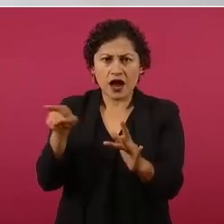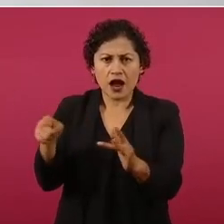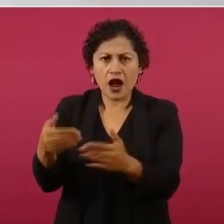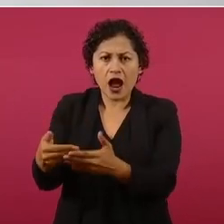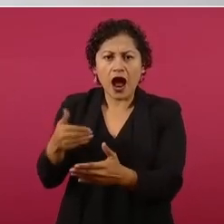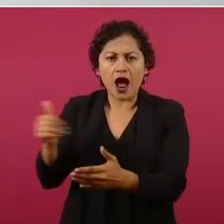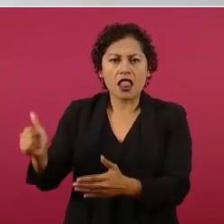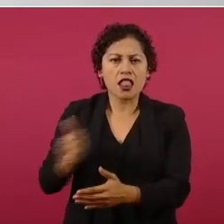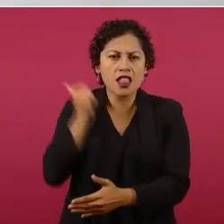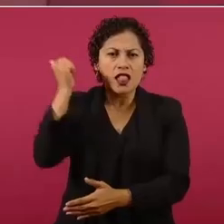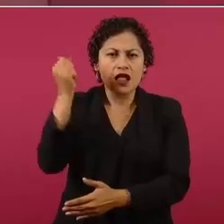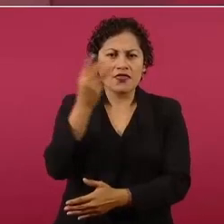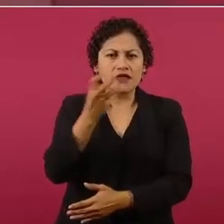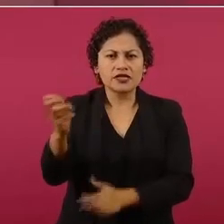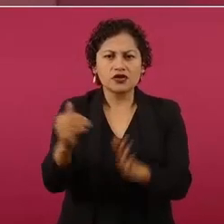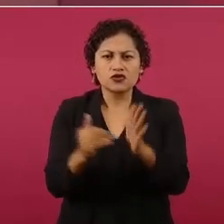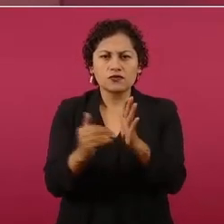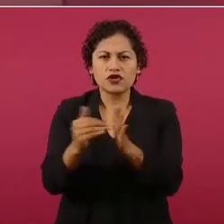de pesos.